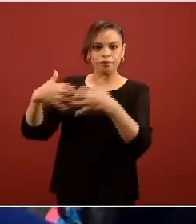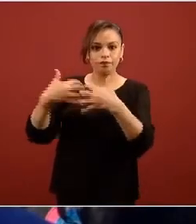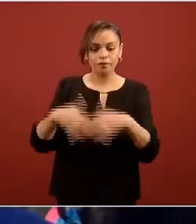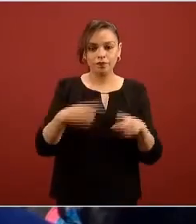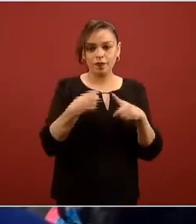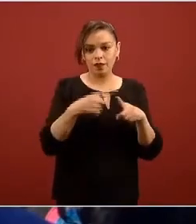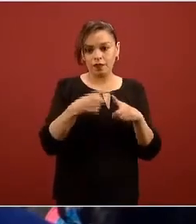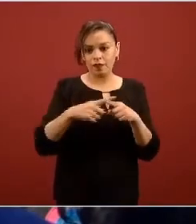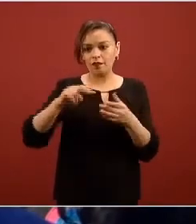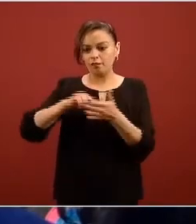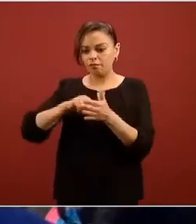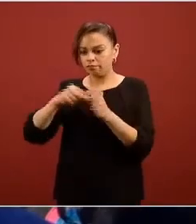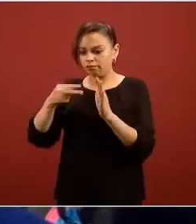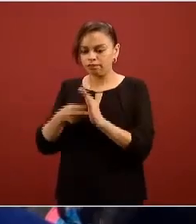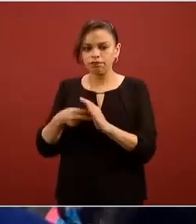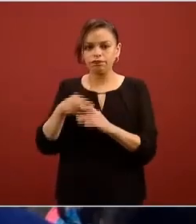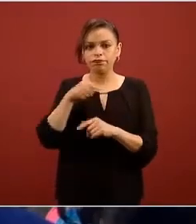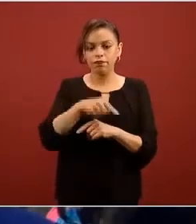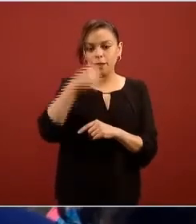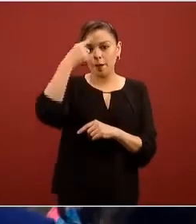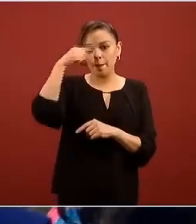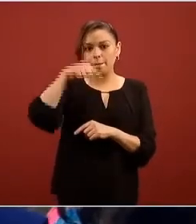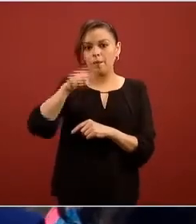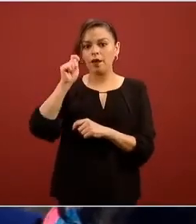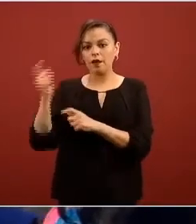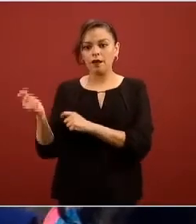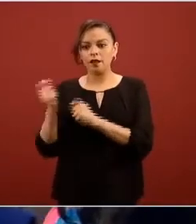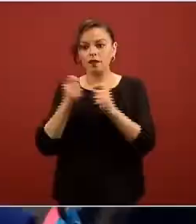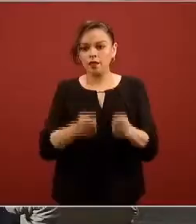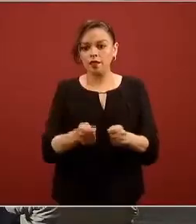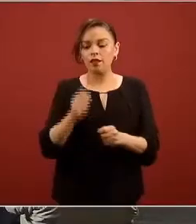proporcionados por el SIDESI